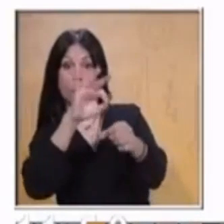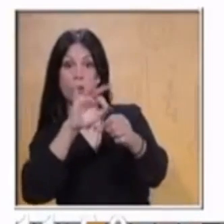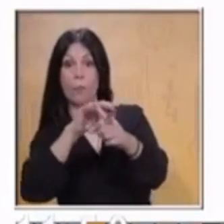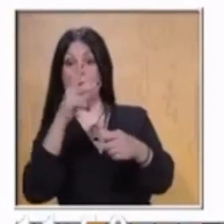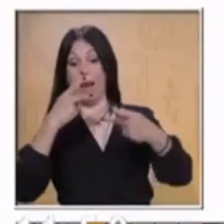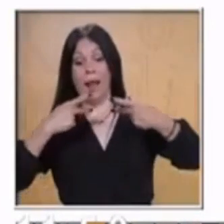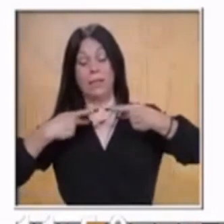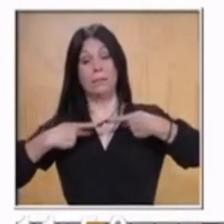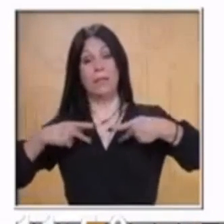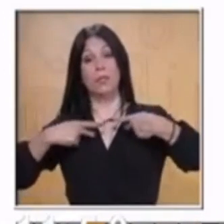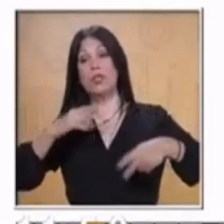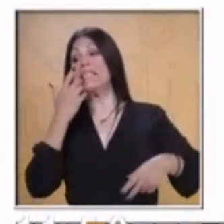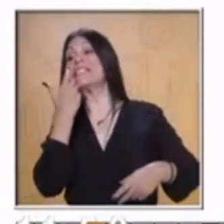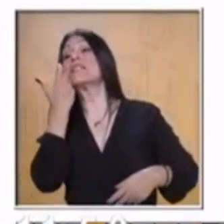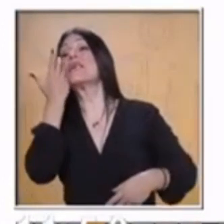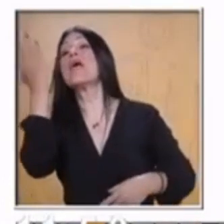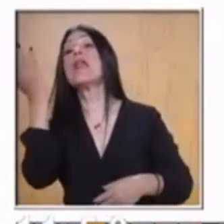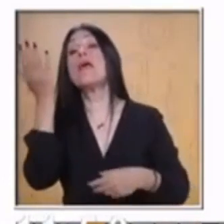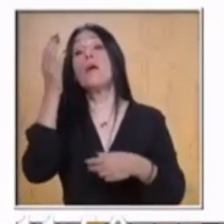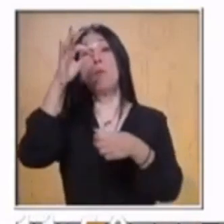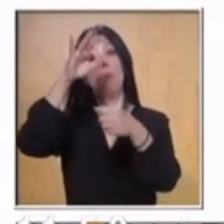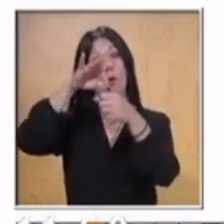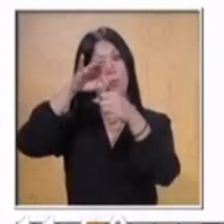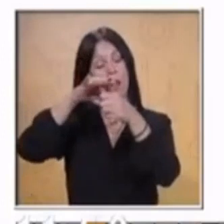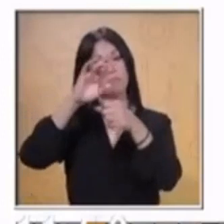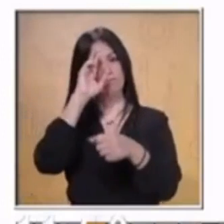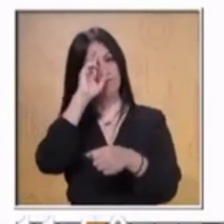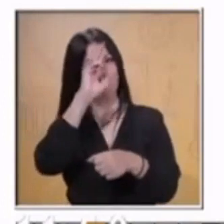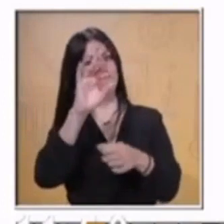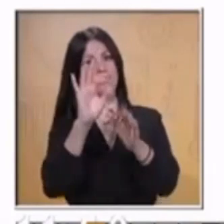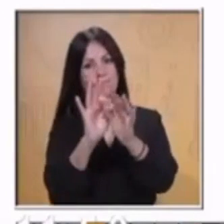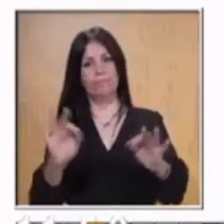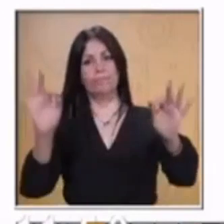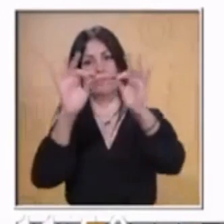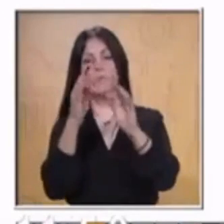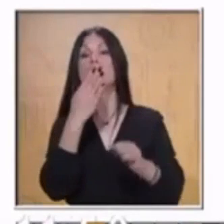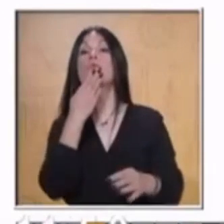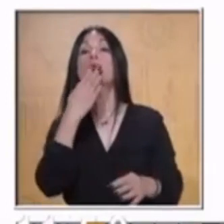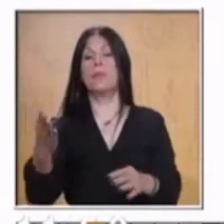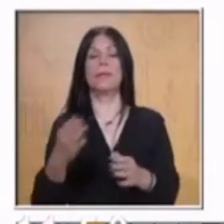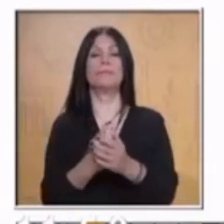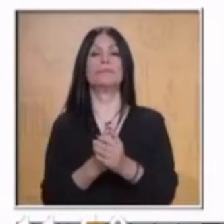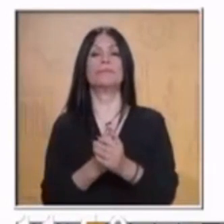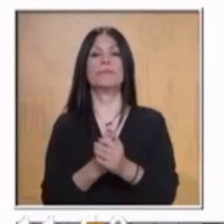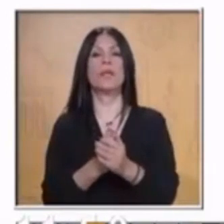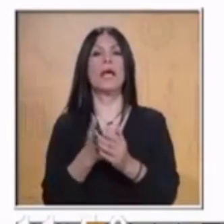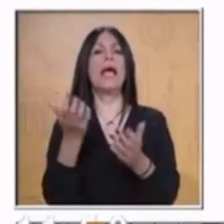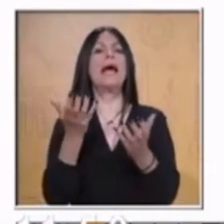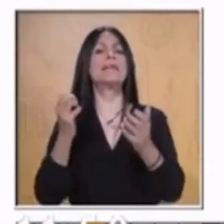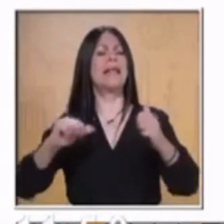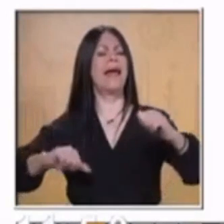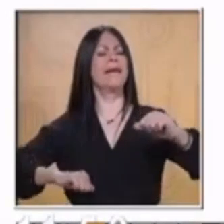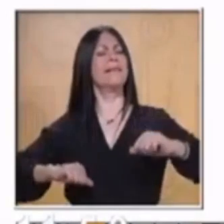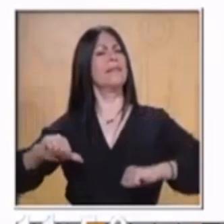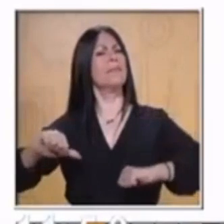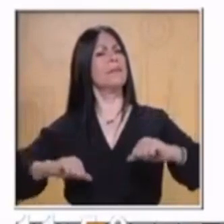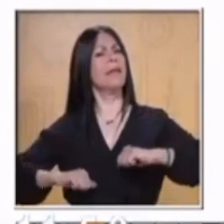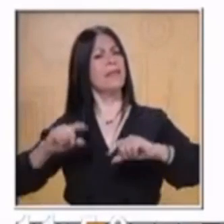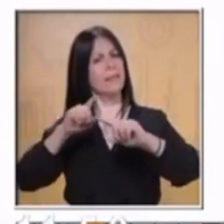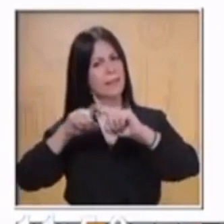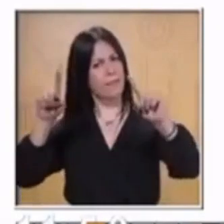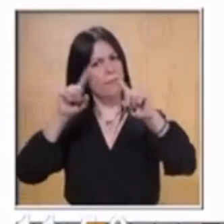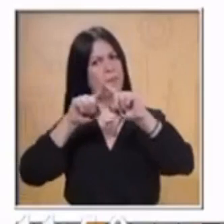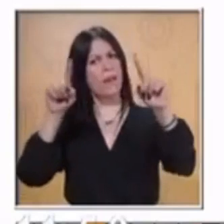mediante el voto. Vamos a hacer una actividad muy breve y vamos a presentar diferentes acciones ahí en pantalla.